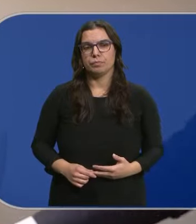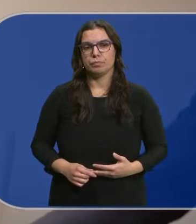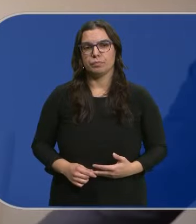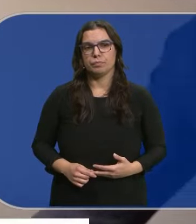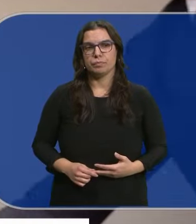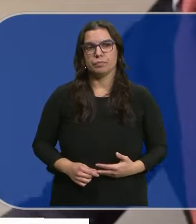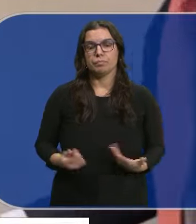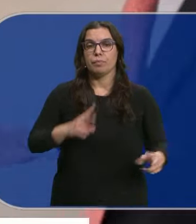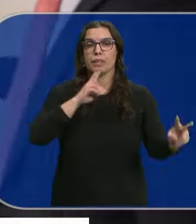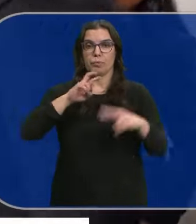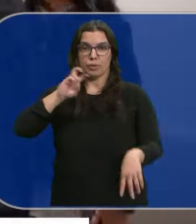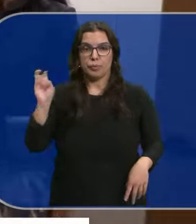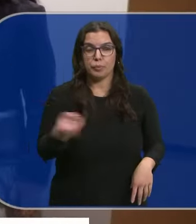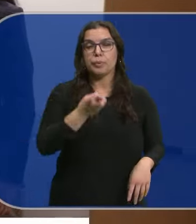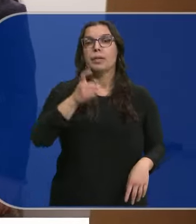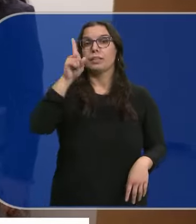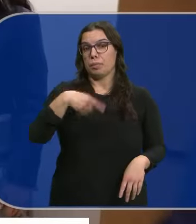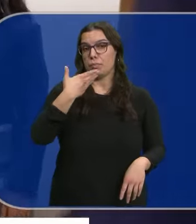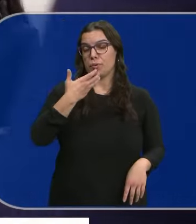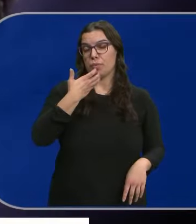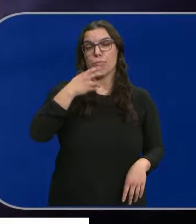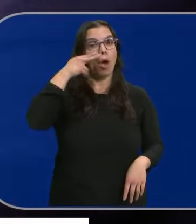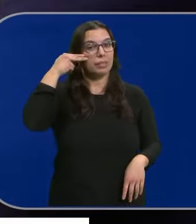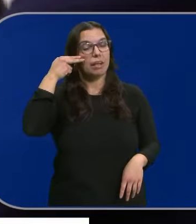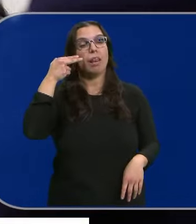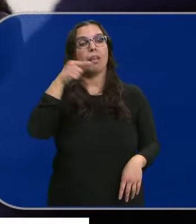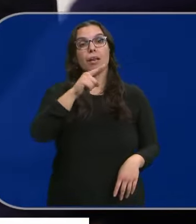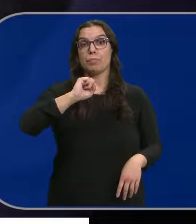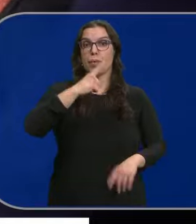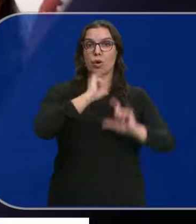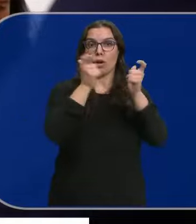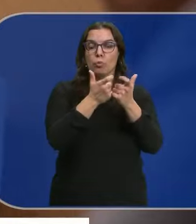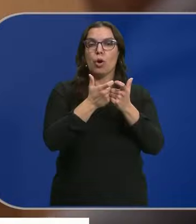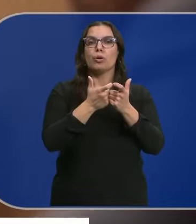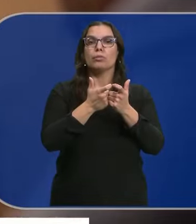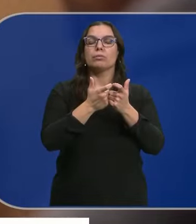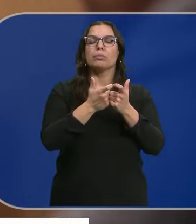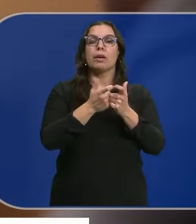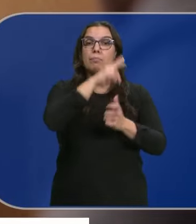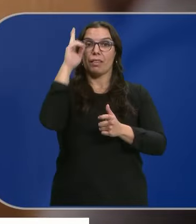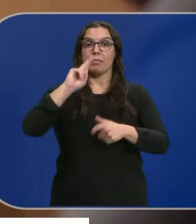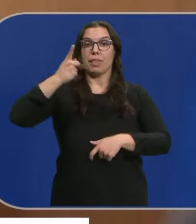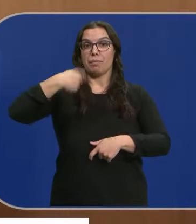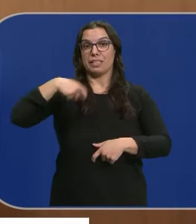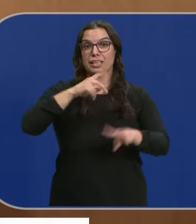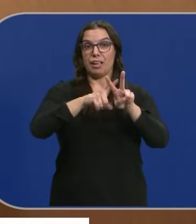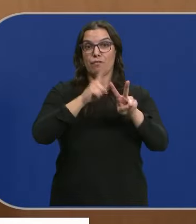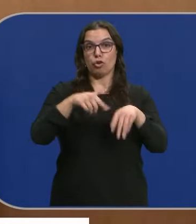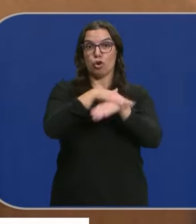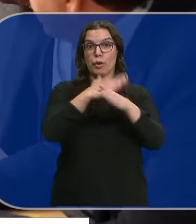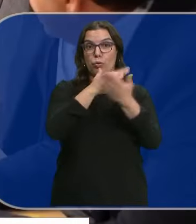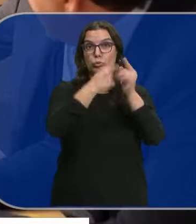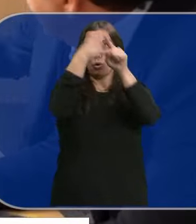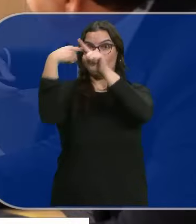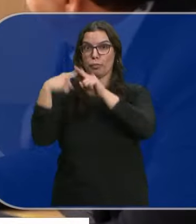En estas reacciones veíamos a Santiago Abascal Que ha comparecido después de reunirse en Madrid con los vicepresidentes que tiene Vox En sus gobiernos